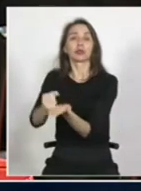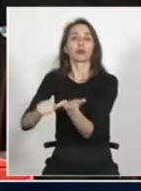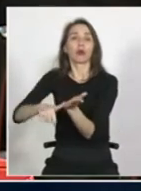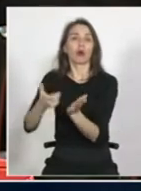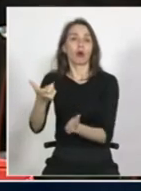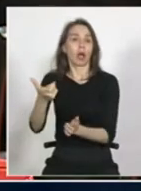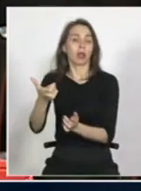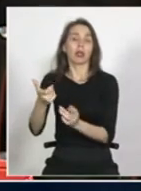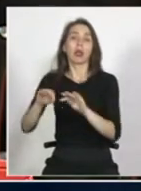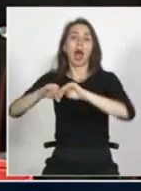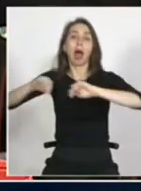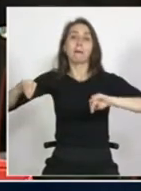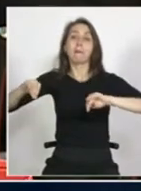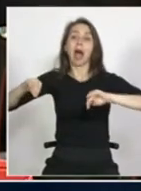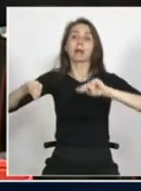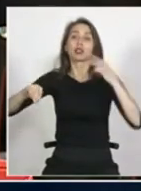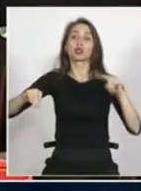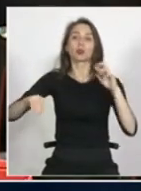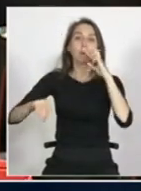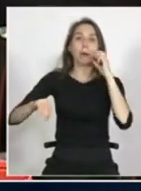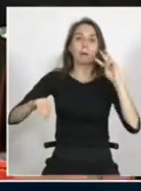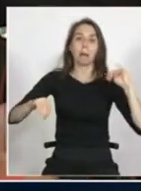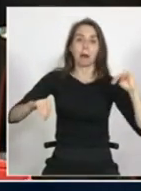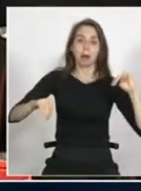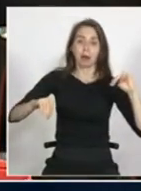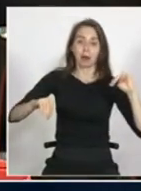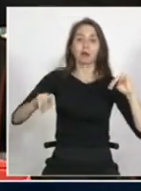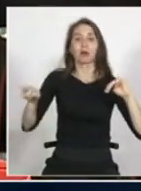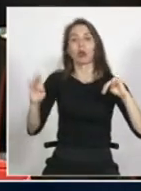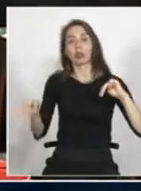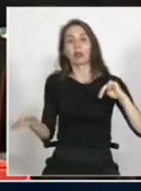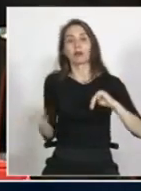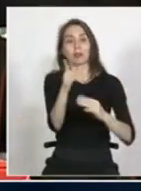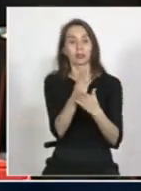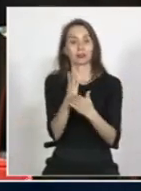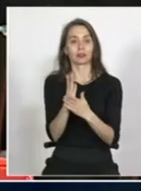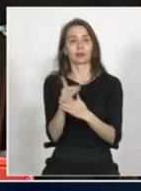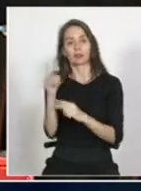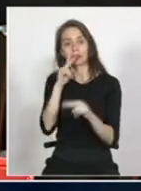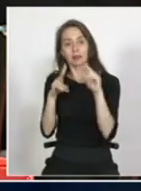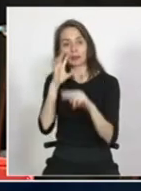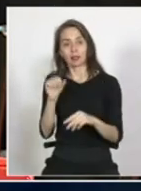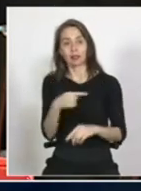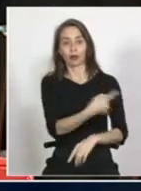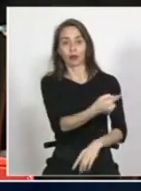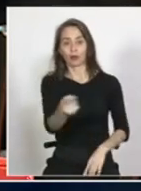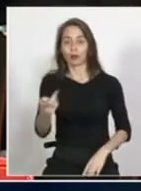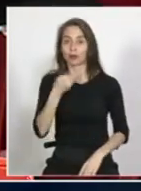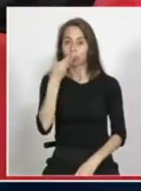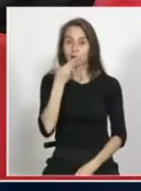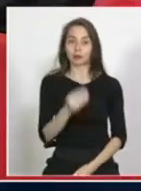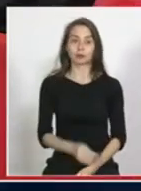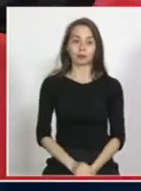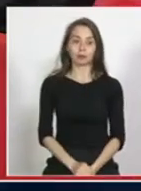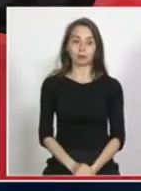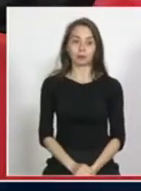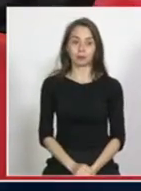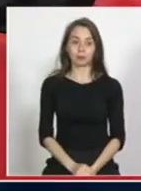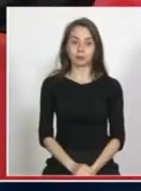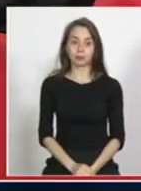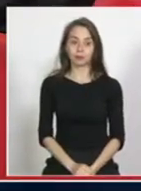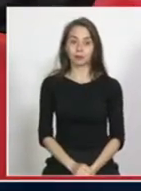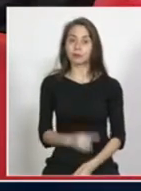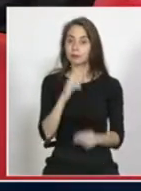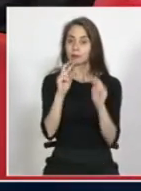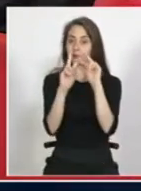padres. Pero eso, como diagnóstico, para, obviamente, darle la palabra a otros estudiantes. Sí. Pero yo creo que hay un